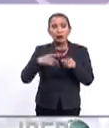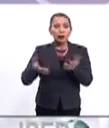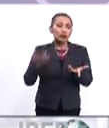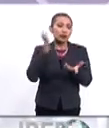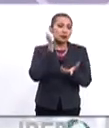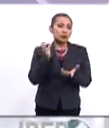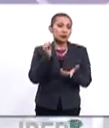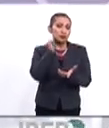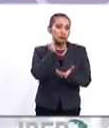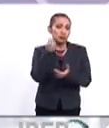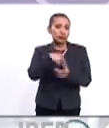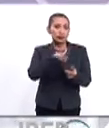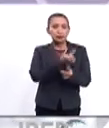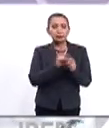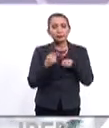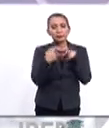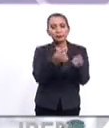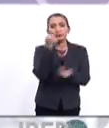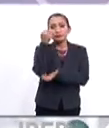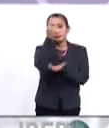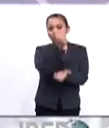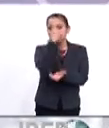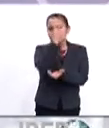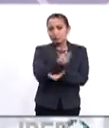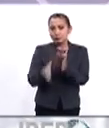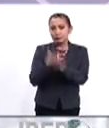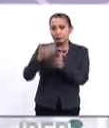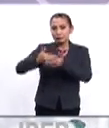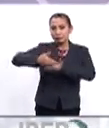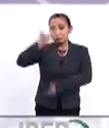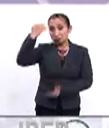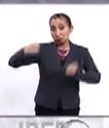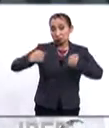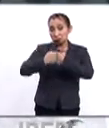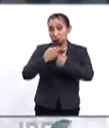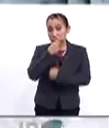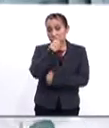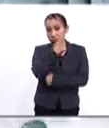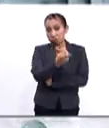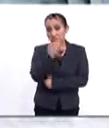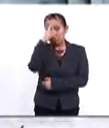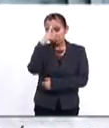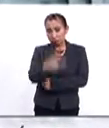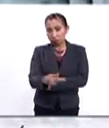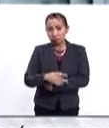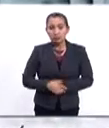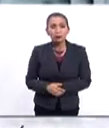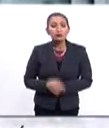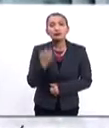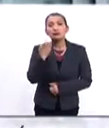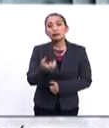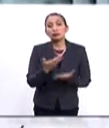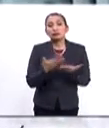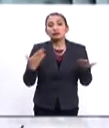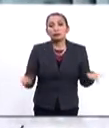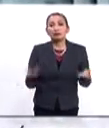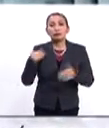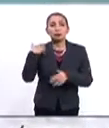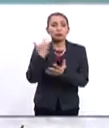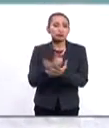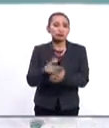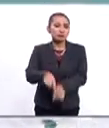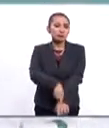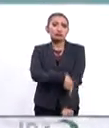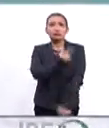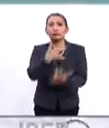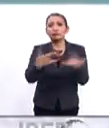congresistas en la designación de fondos para la construcción de un muro fronterizo con México. Este se ha convertido en el cierre más